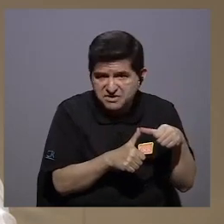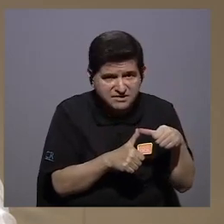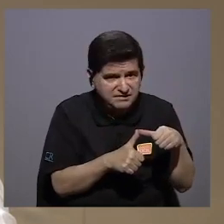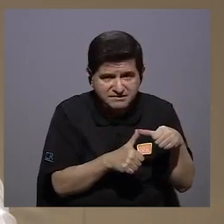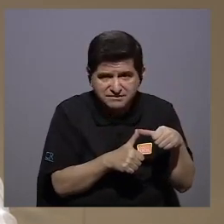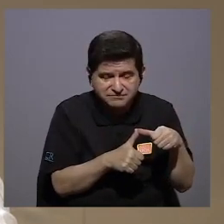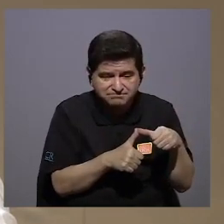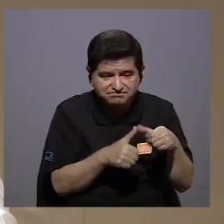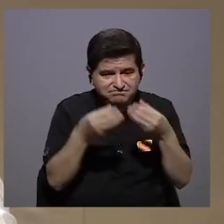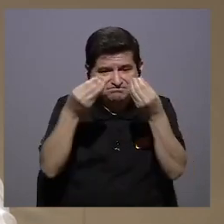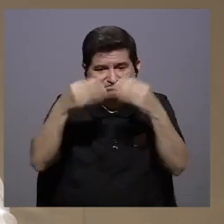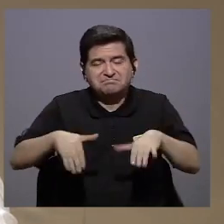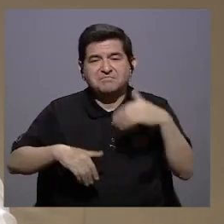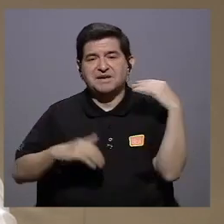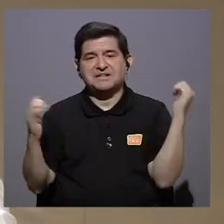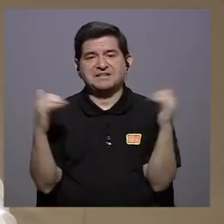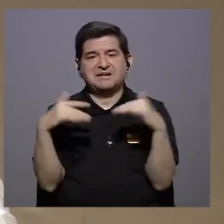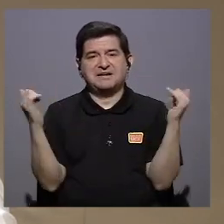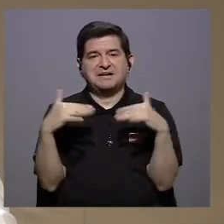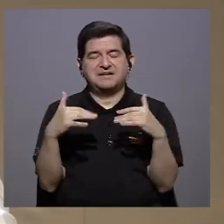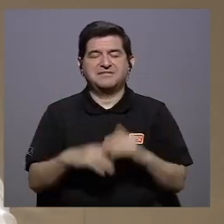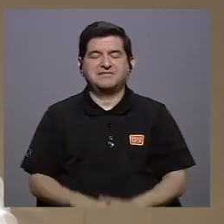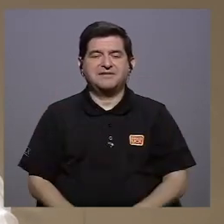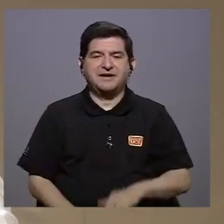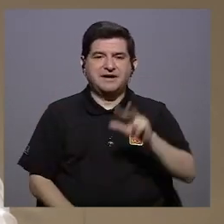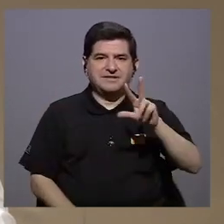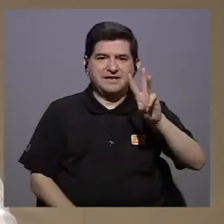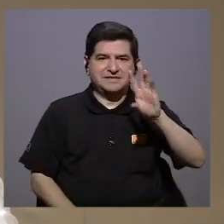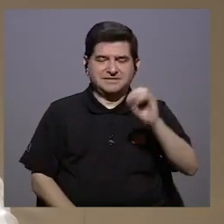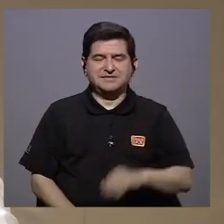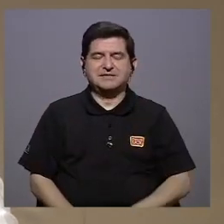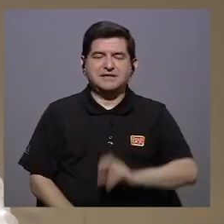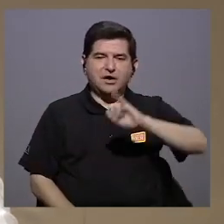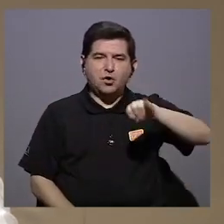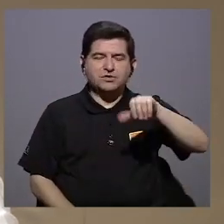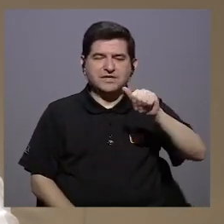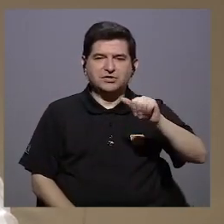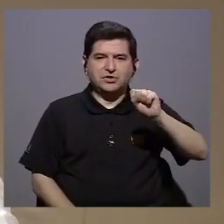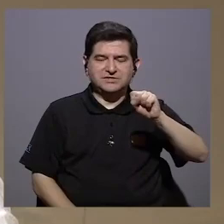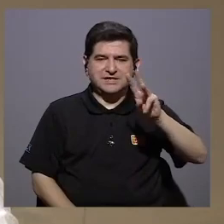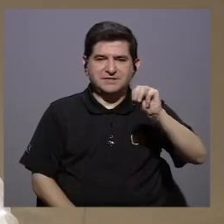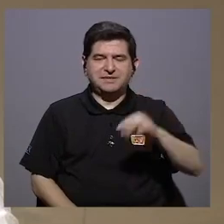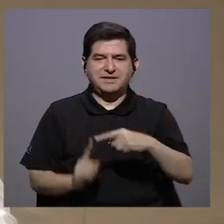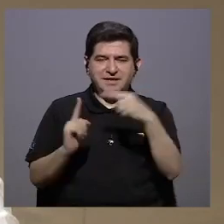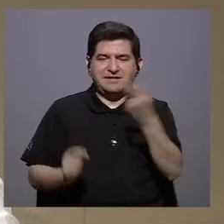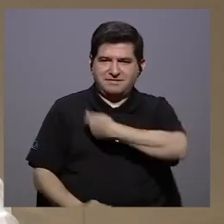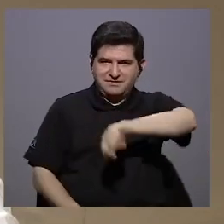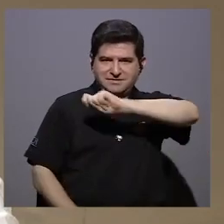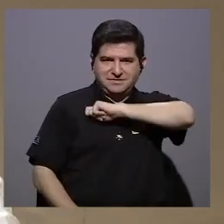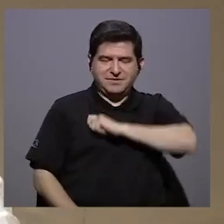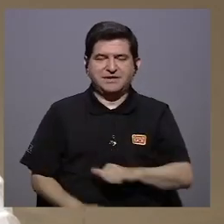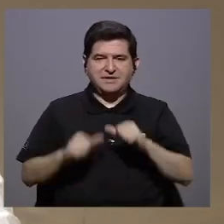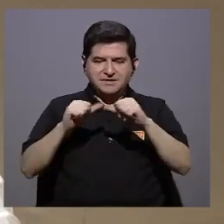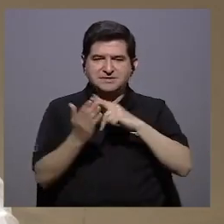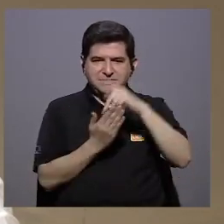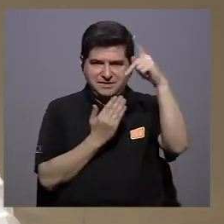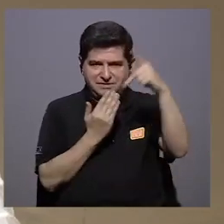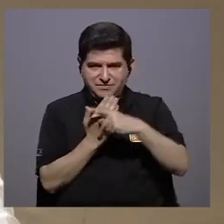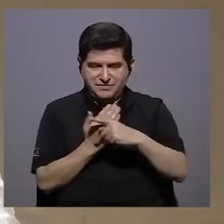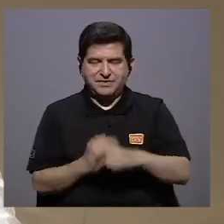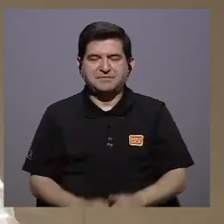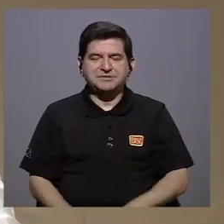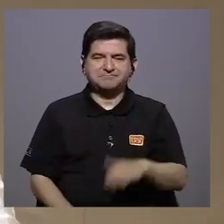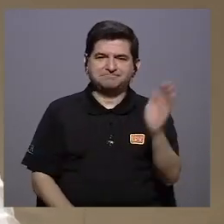eso hemos perdido la batalla 360 con don José Antonio Sánchez Medina de Tecevilla sigue con nuestra